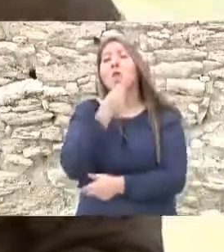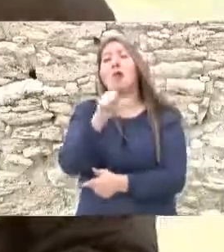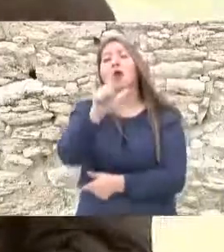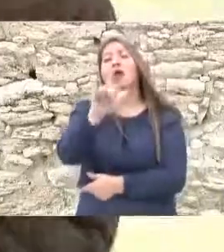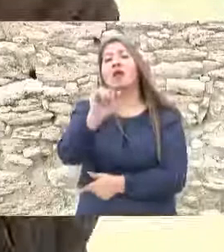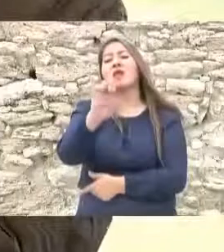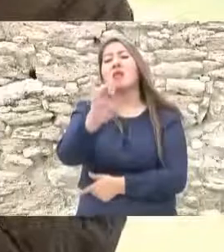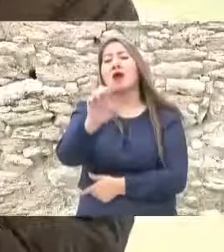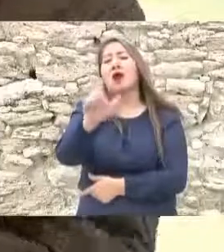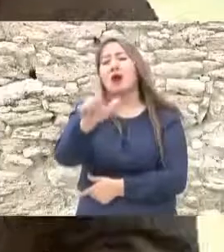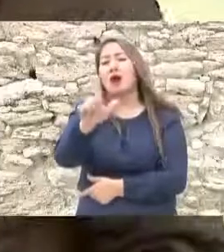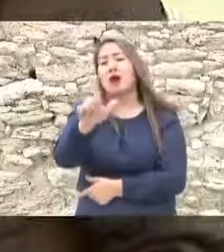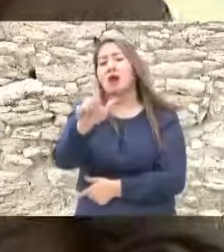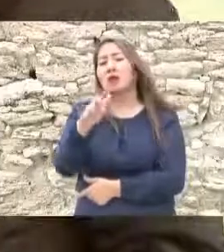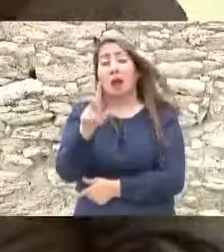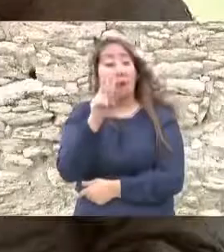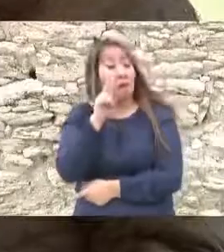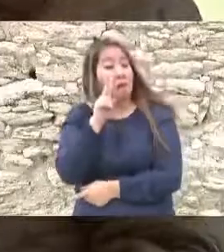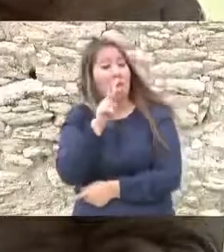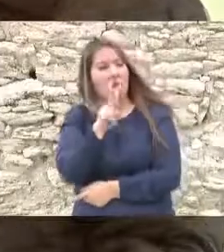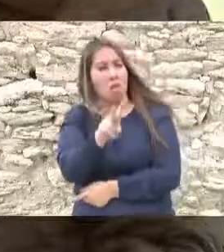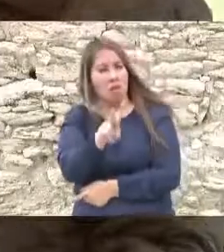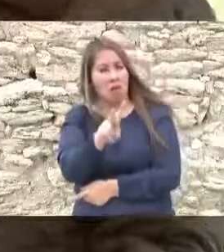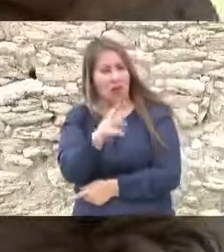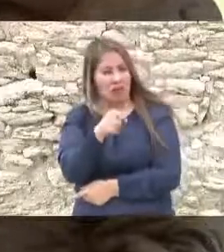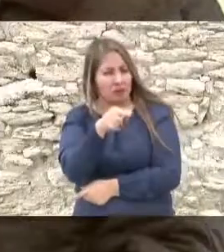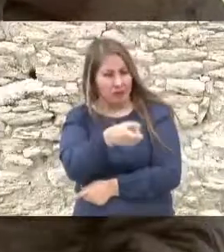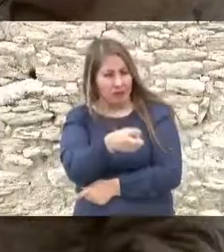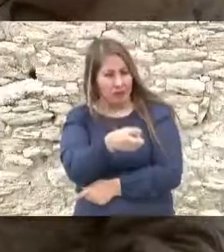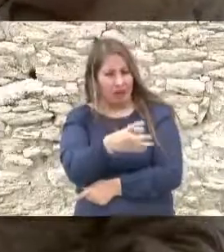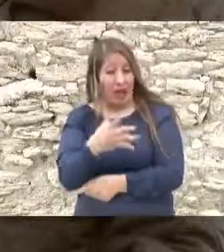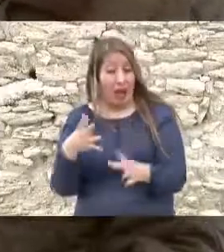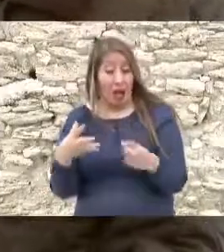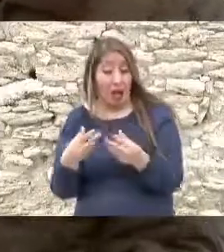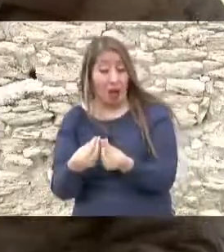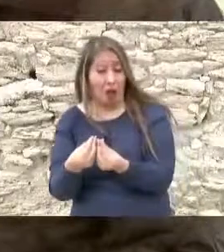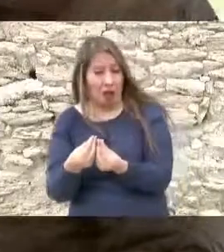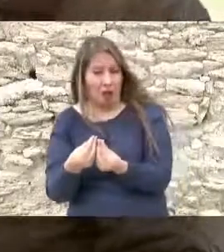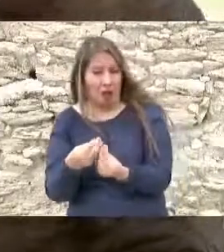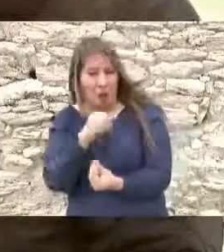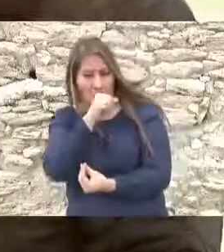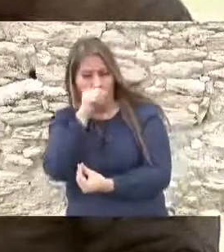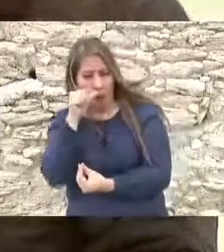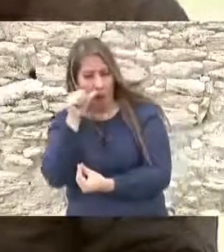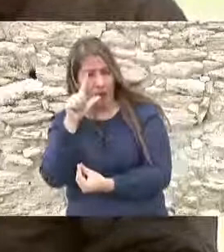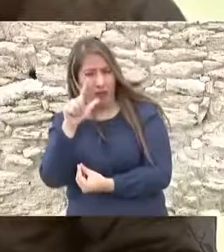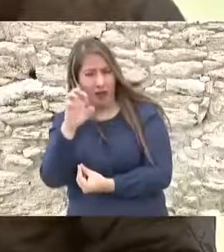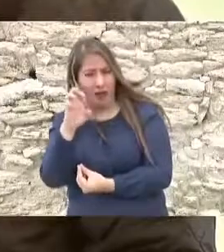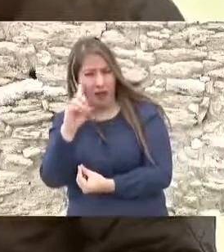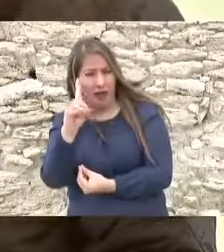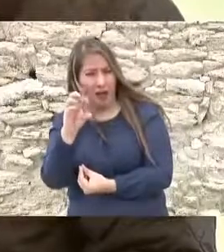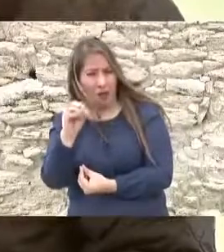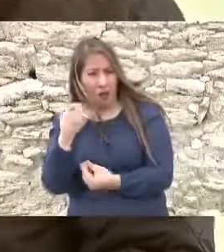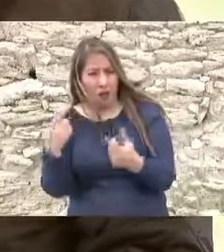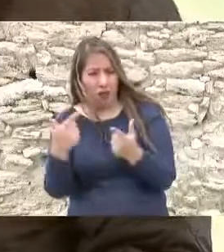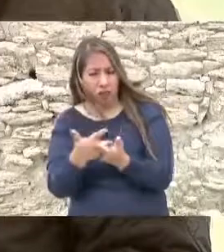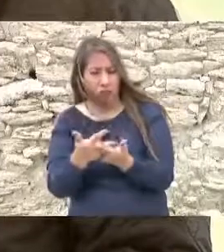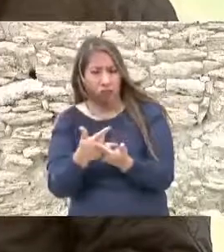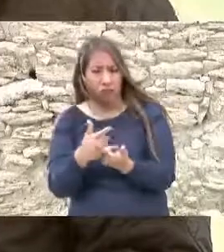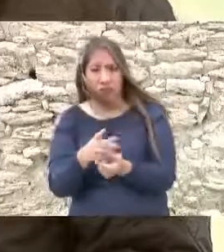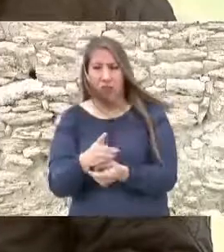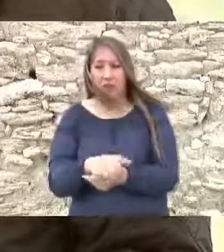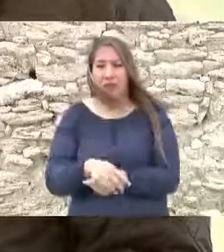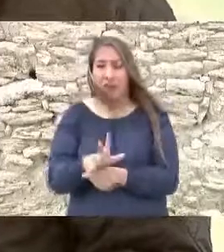que era también junto con Juárez y con Lerdo parte de la